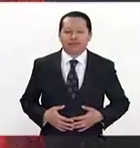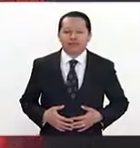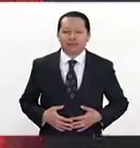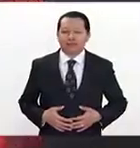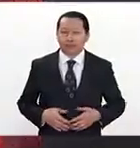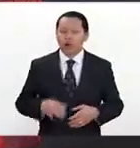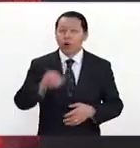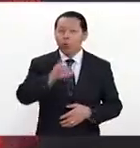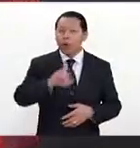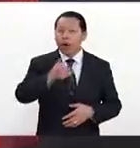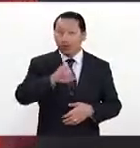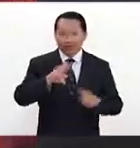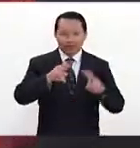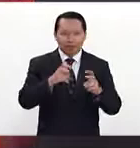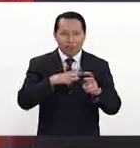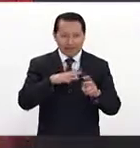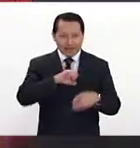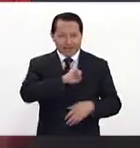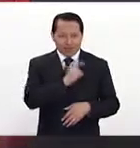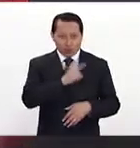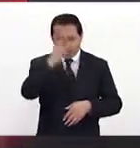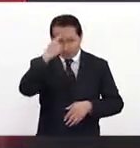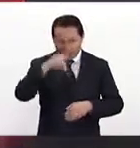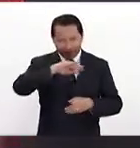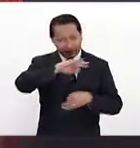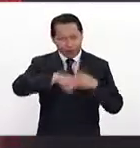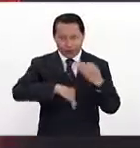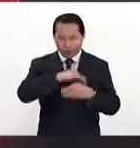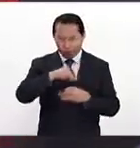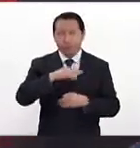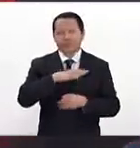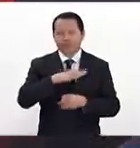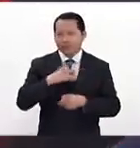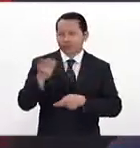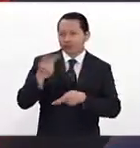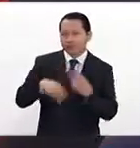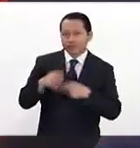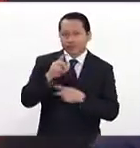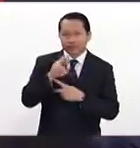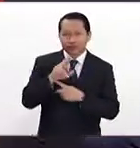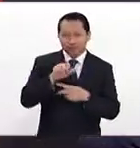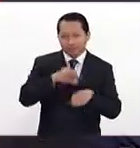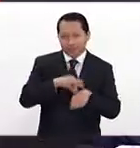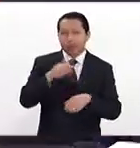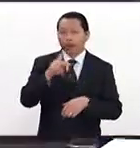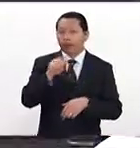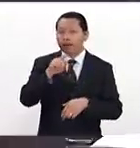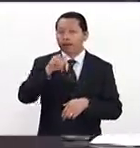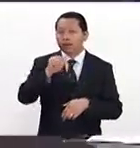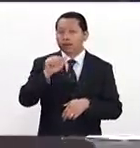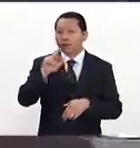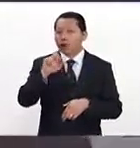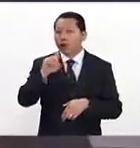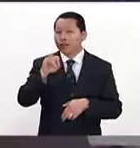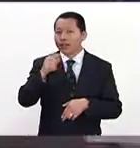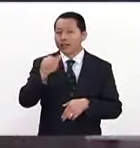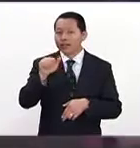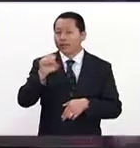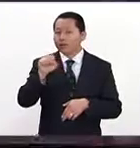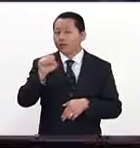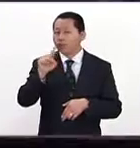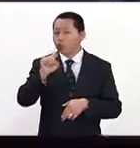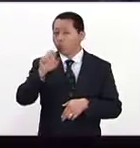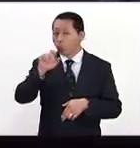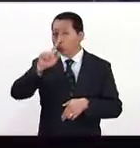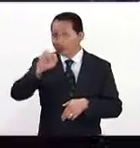Es jueves en nuestra sección Salud para Todos y nos acompaña aquí en el estudio la doctora Patricia Rodríguez Zulueta y es jefa de